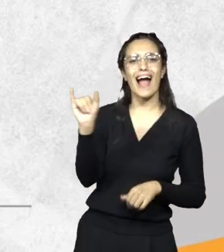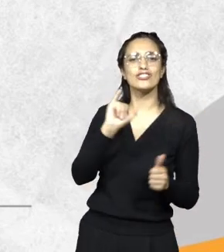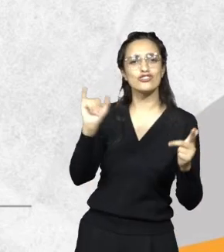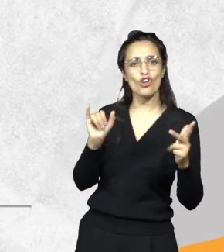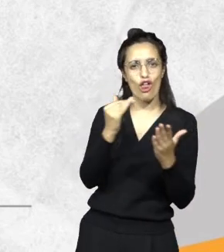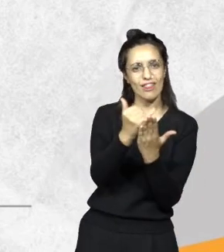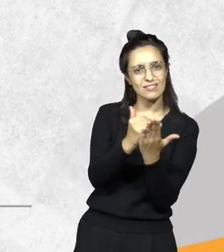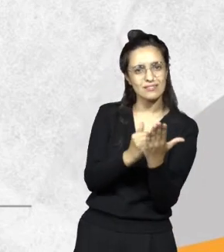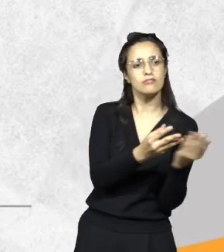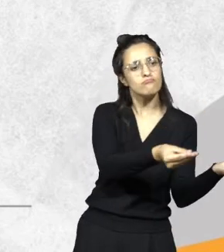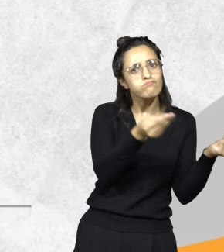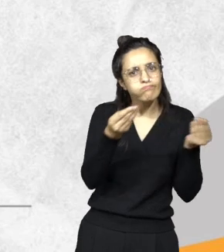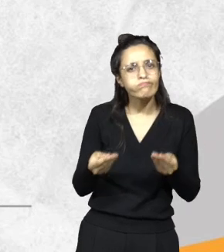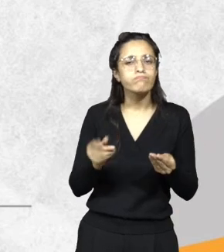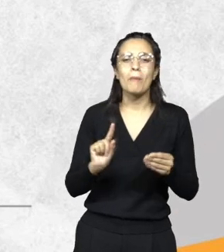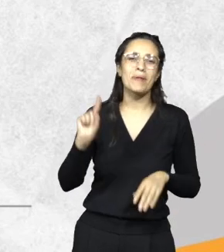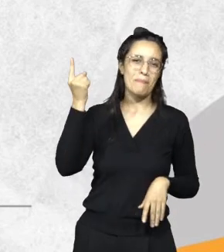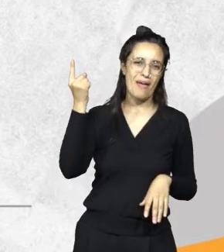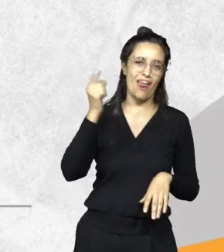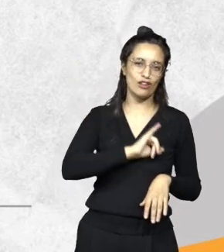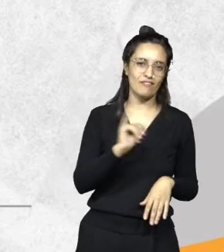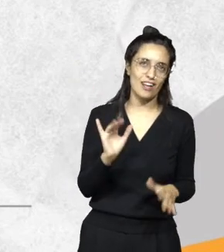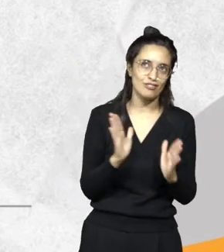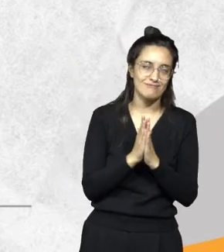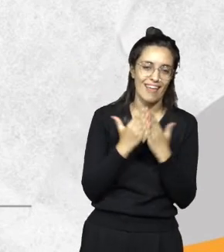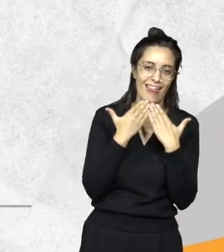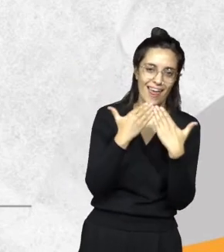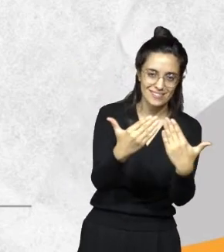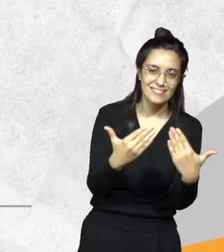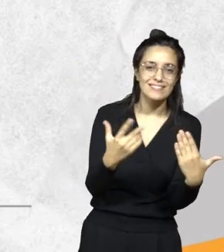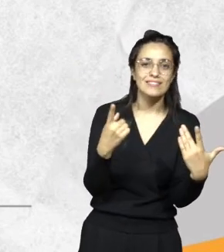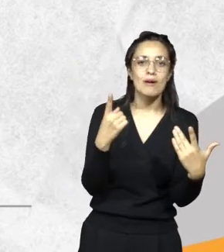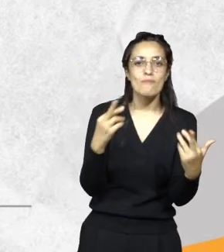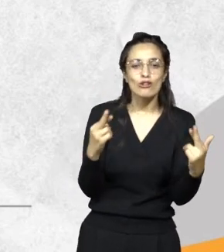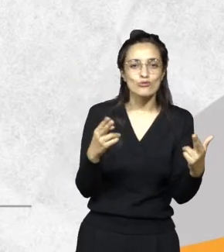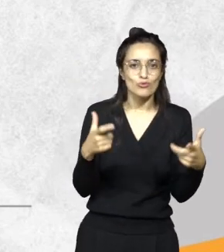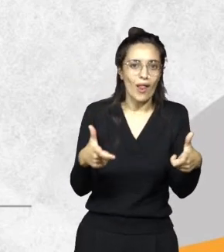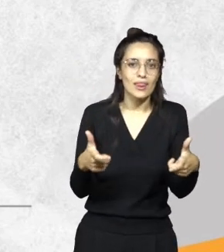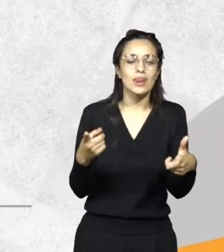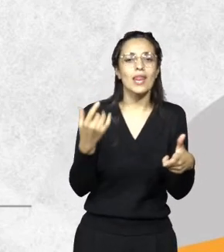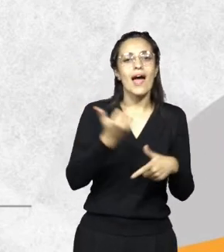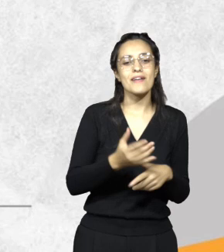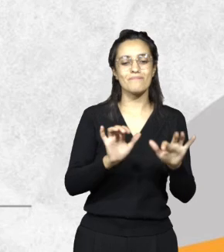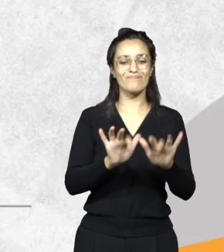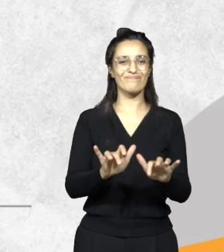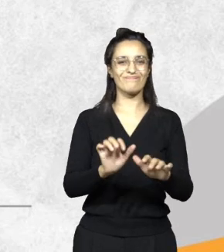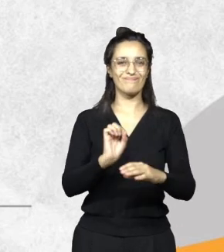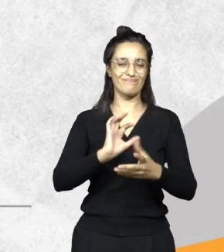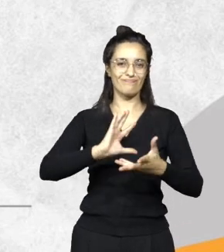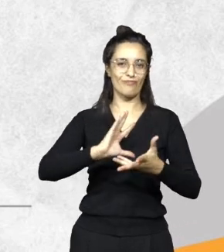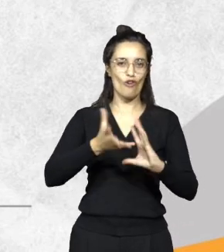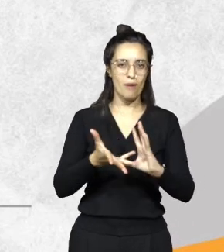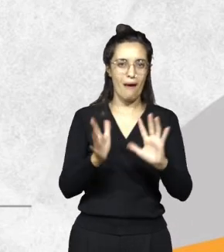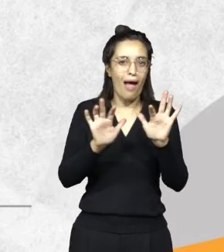notificación, si bien hoy, gracias a Dios, tenemos digitalizado la mayoría del procedimiento, es todo expediente electrónico, la notificación también es